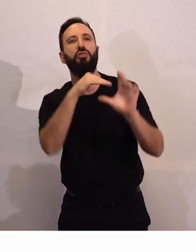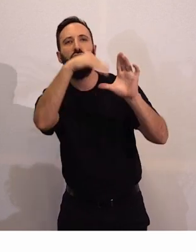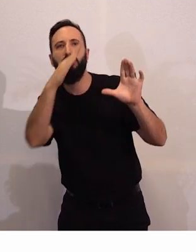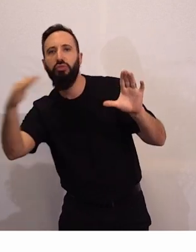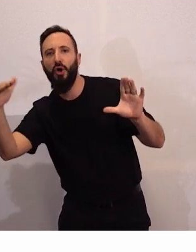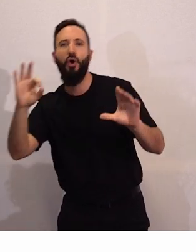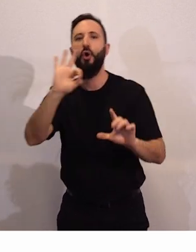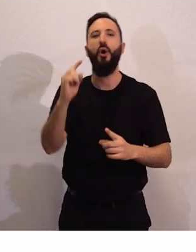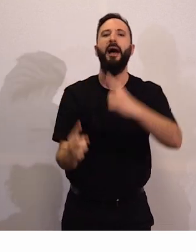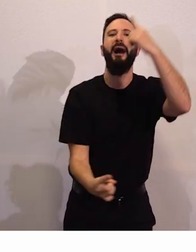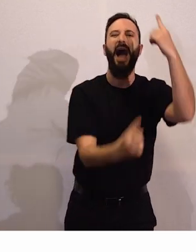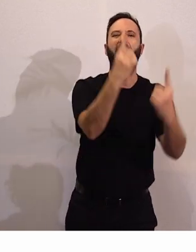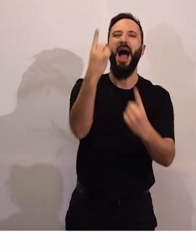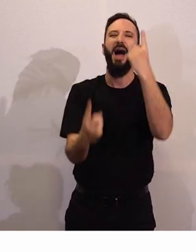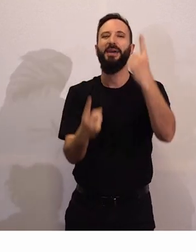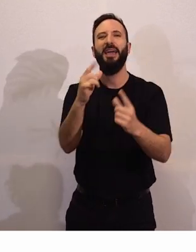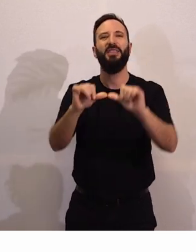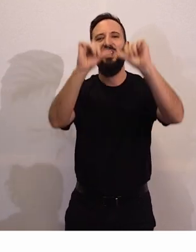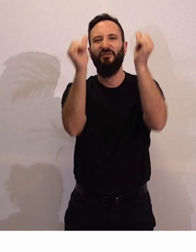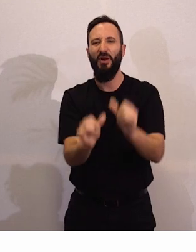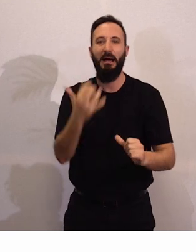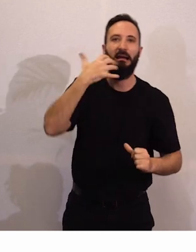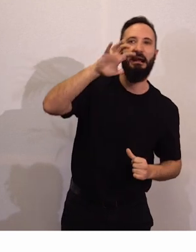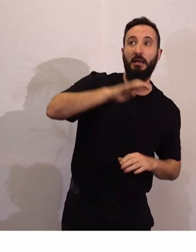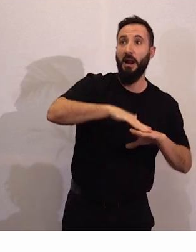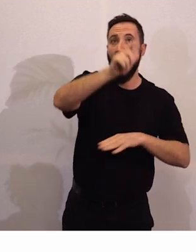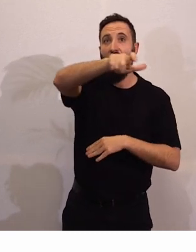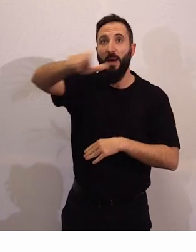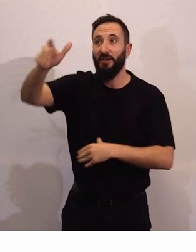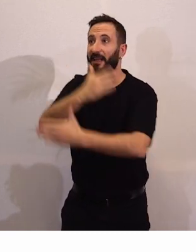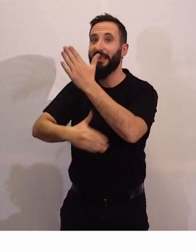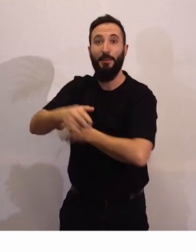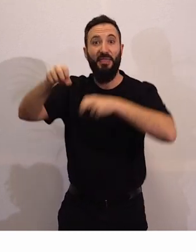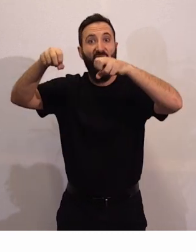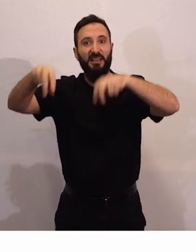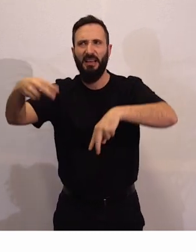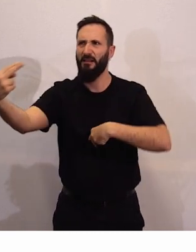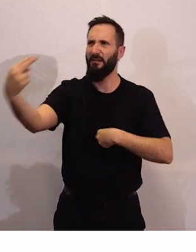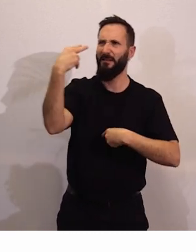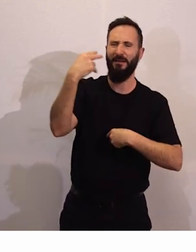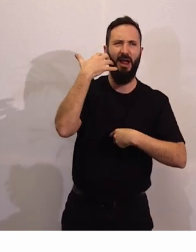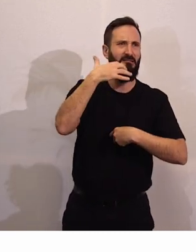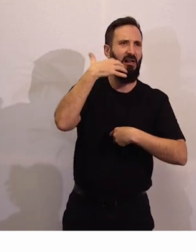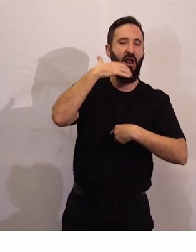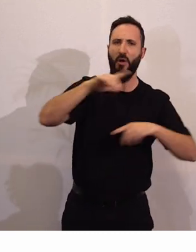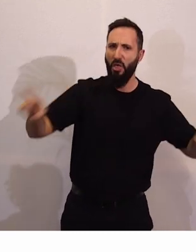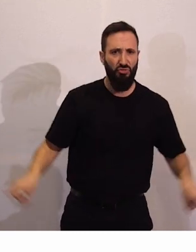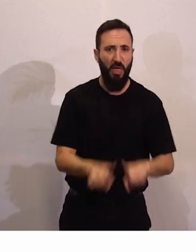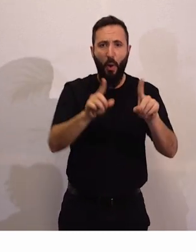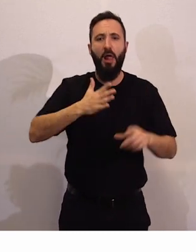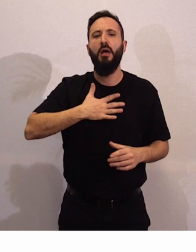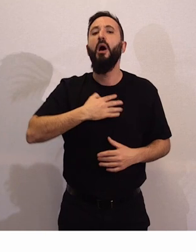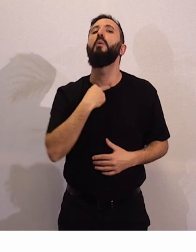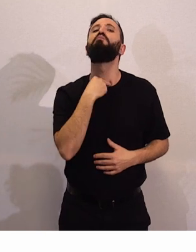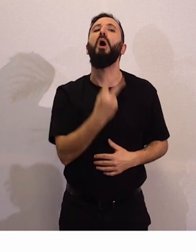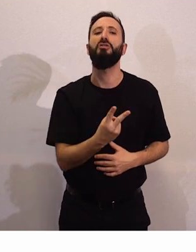manera a veces distorsionada y aunque a las personas que no tienen discapacidad les suene raro pero es nuestra voz